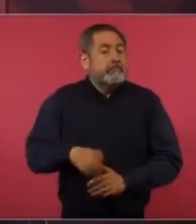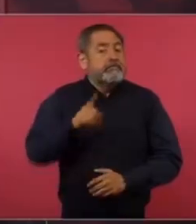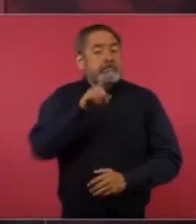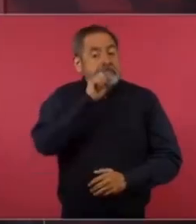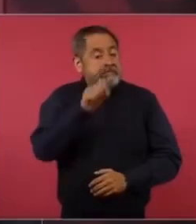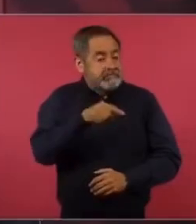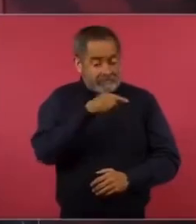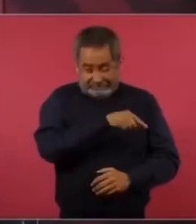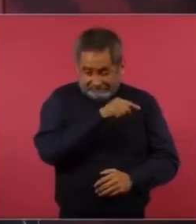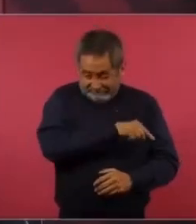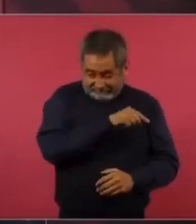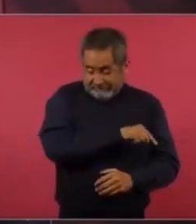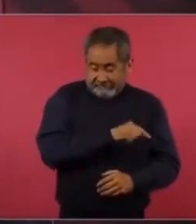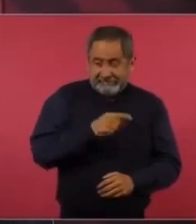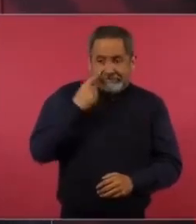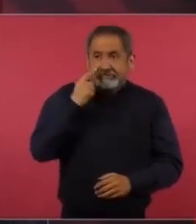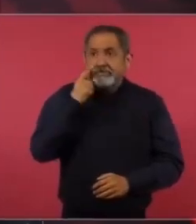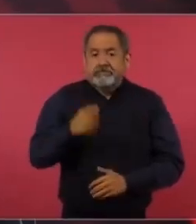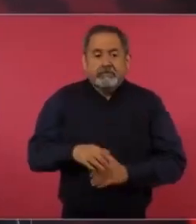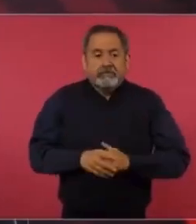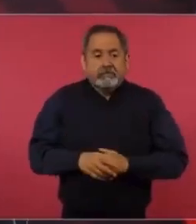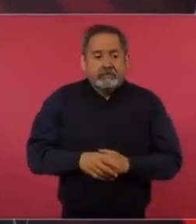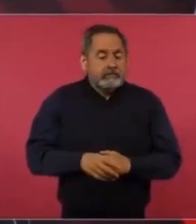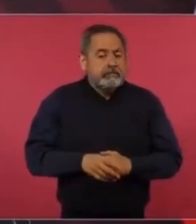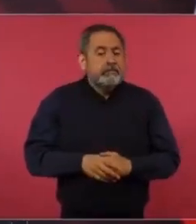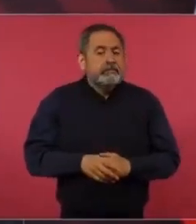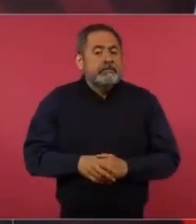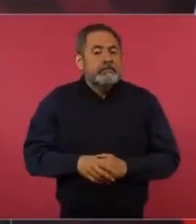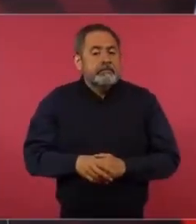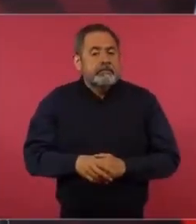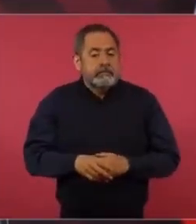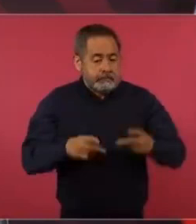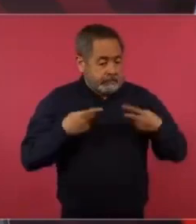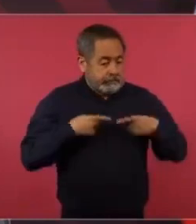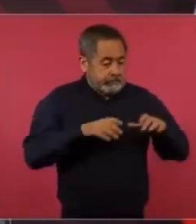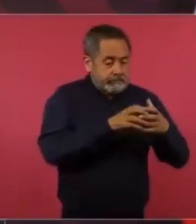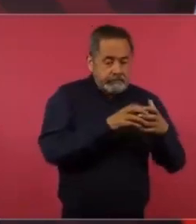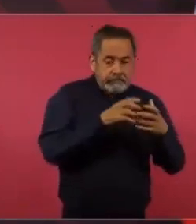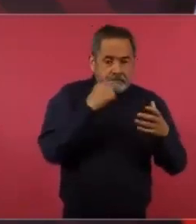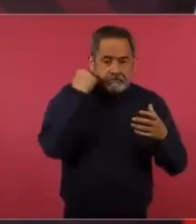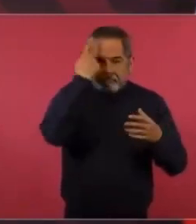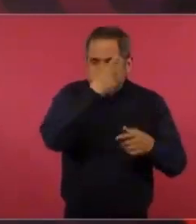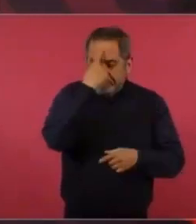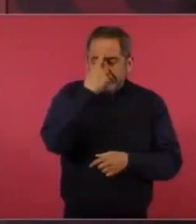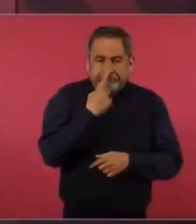personas no identificadas